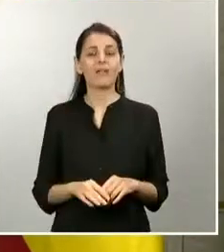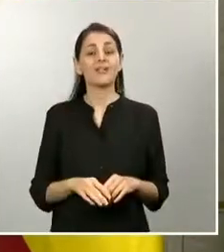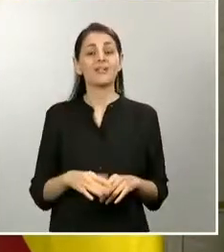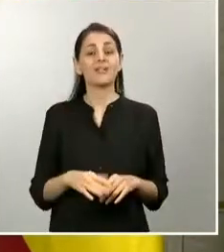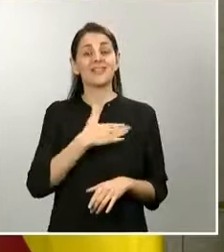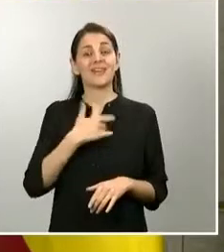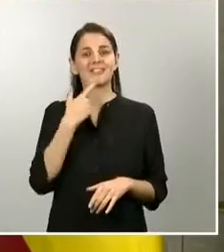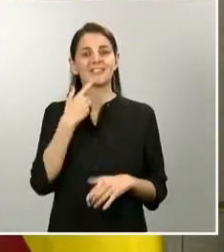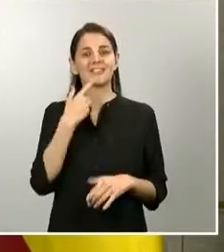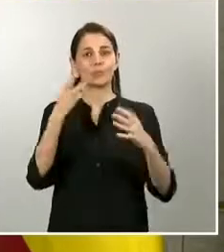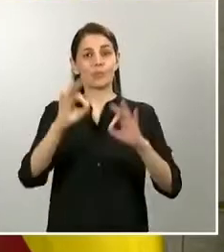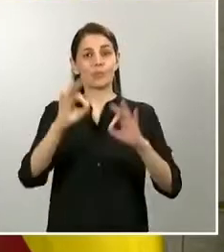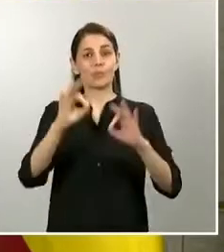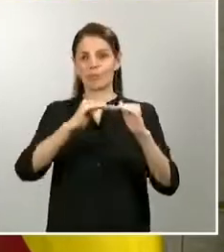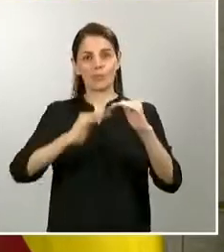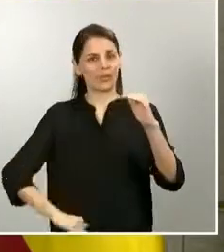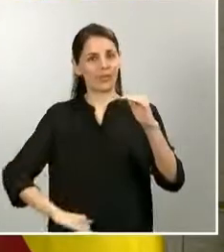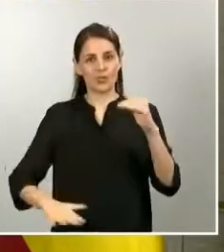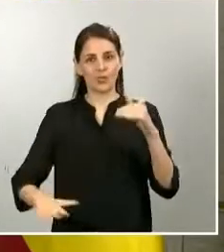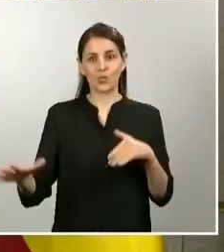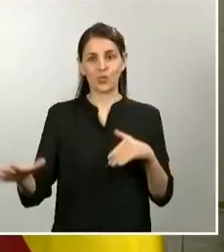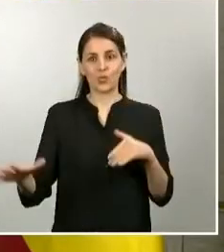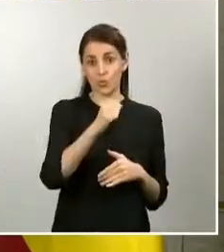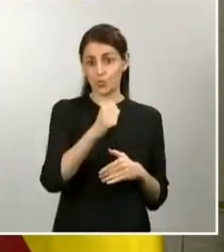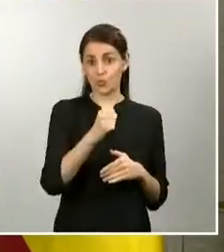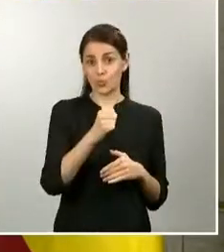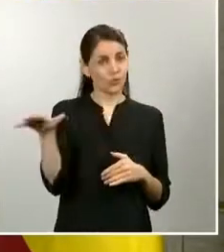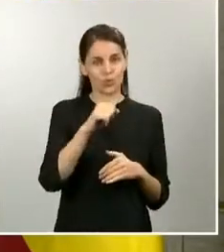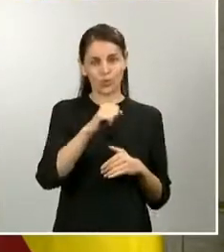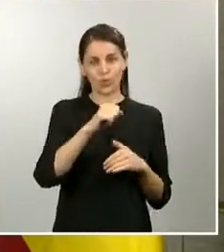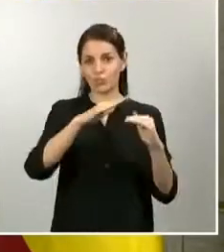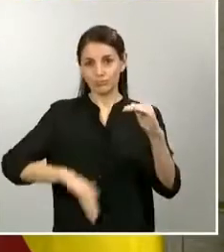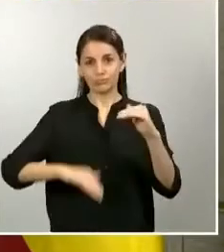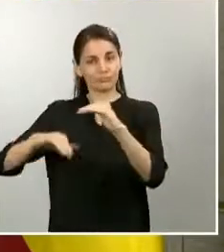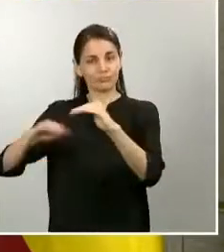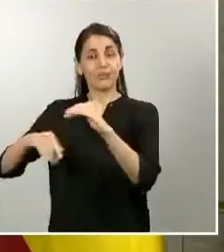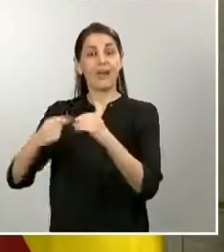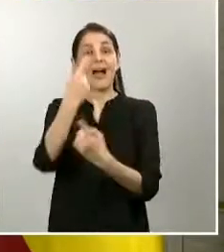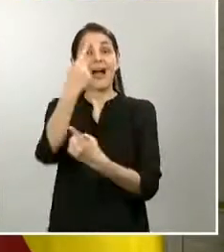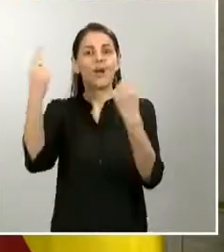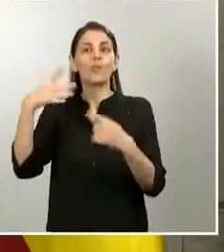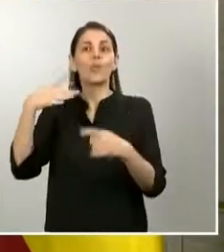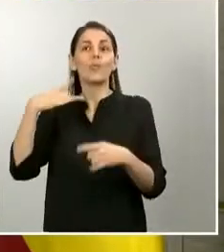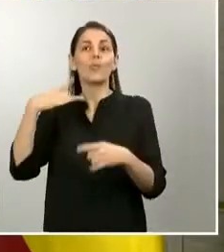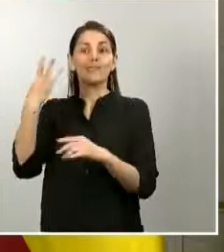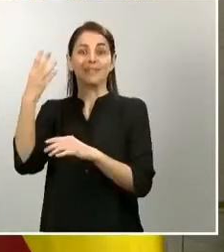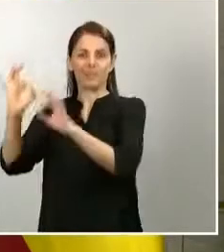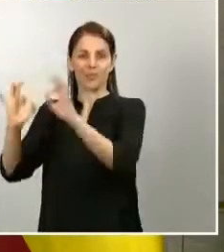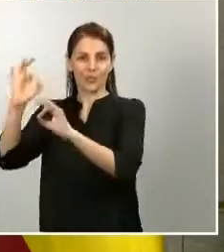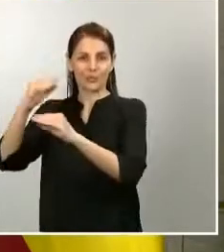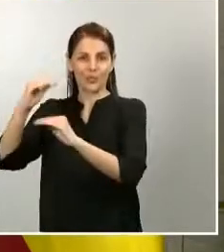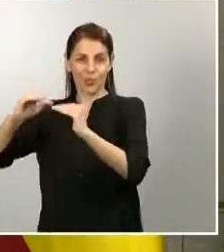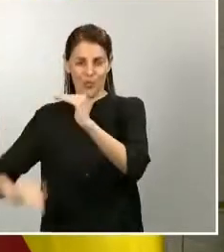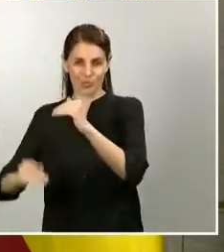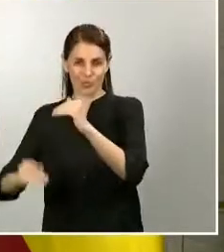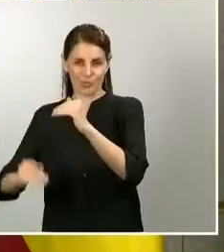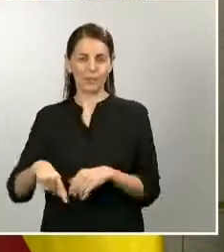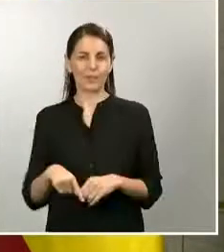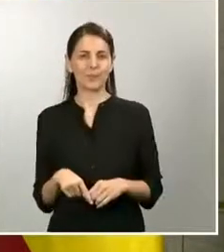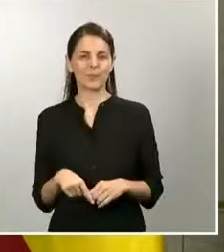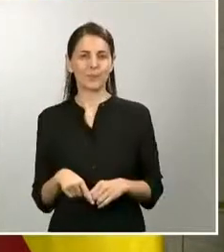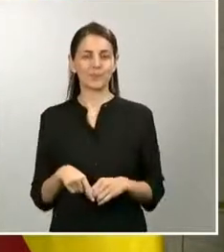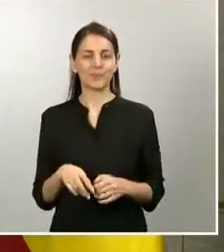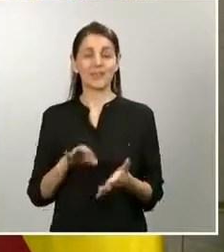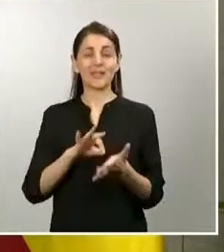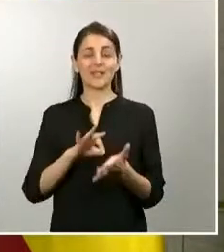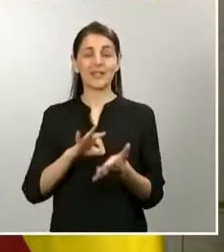los núcleos, algunos con utilización del entorno del 3%. En los servicios comerciales de Renfe seguimos también